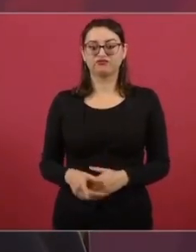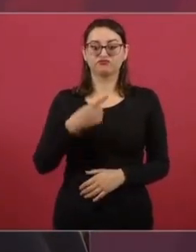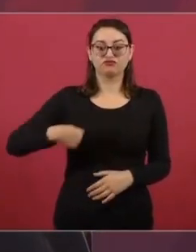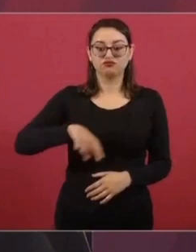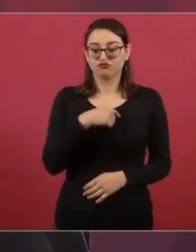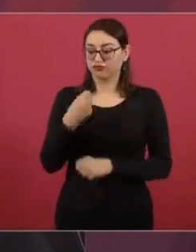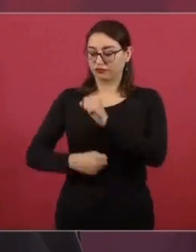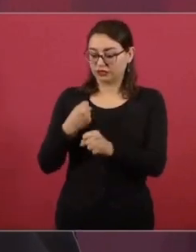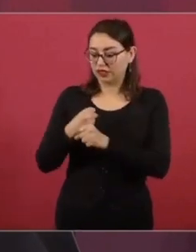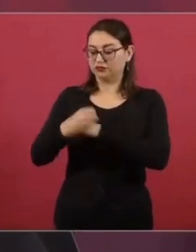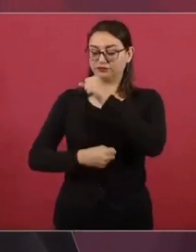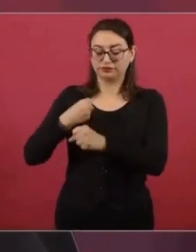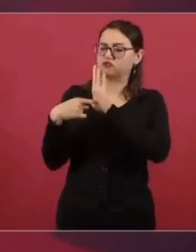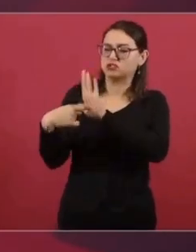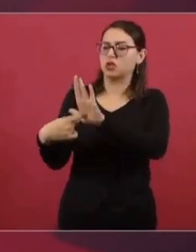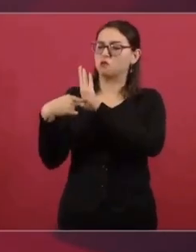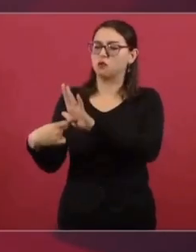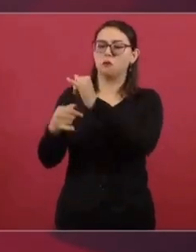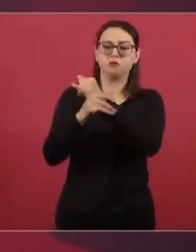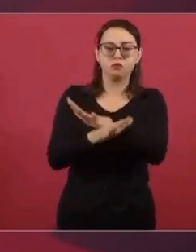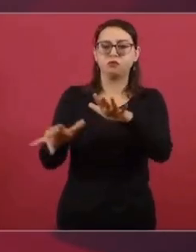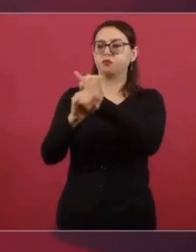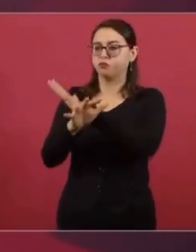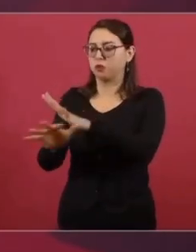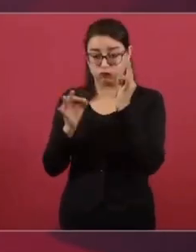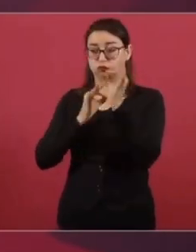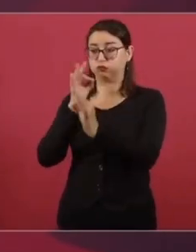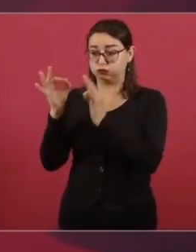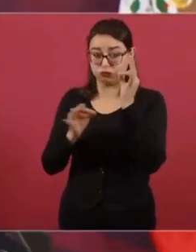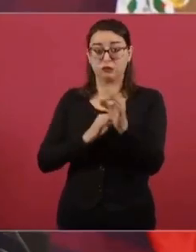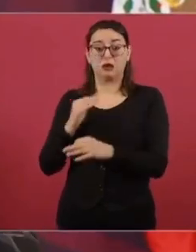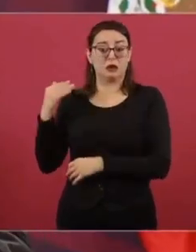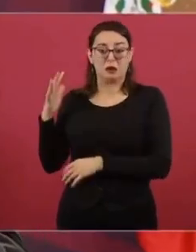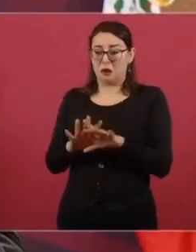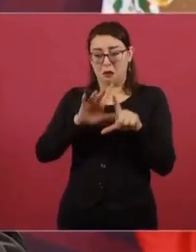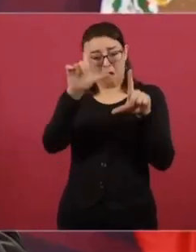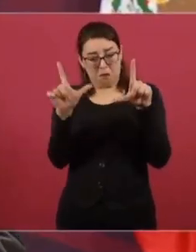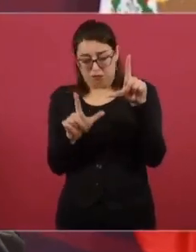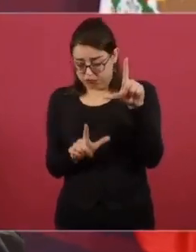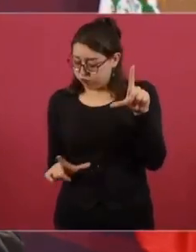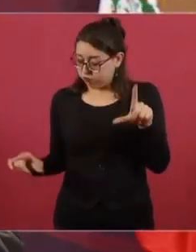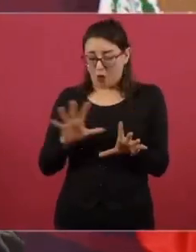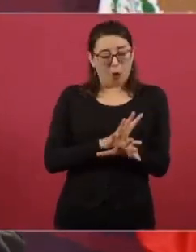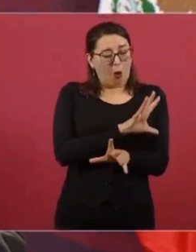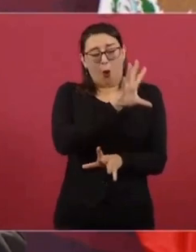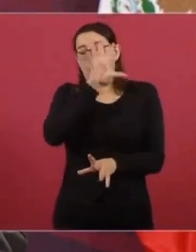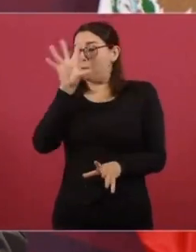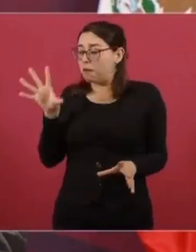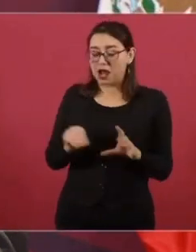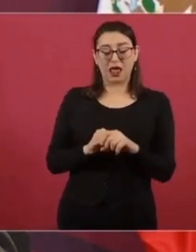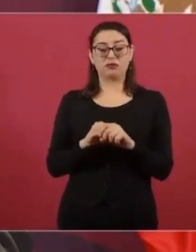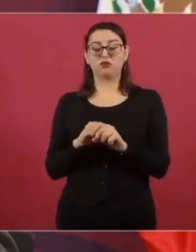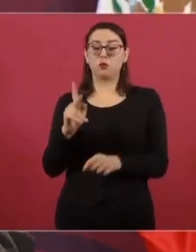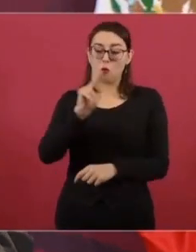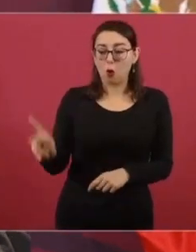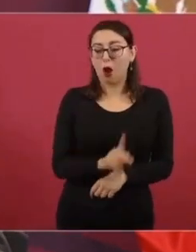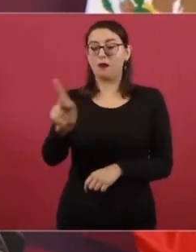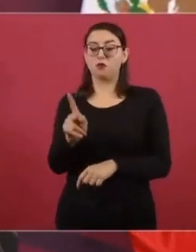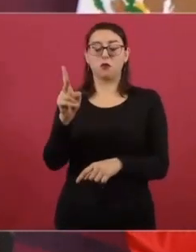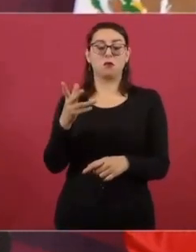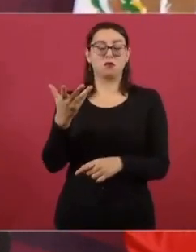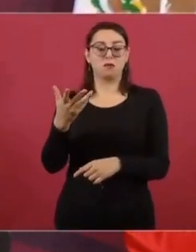trabajo de concientización. Actuamos como predicadores. Fuimos a todos los pueblos de México, a todas las plazas.